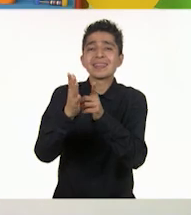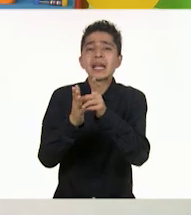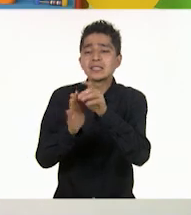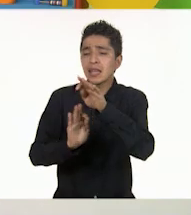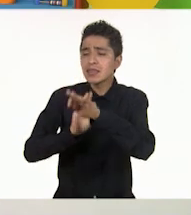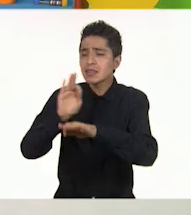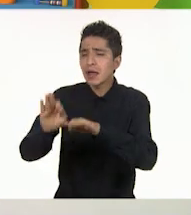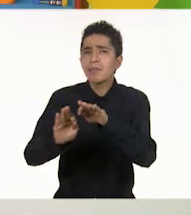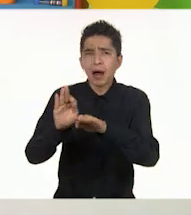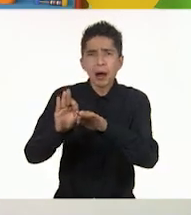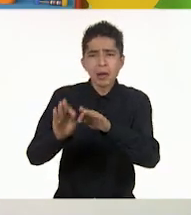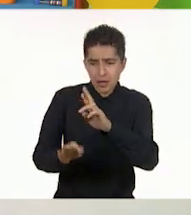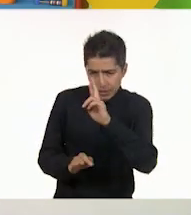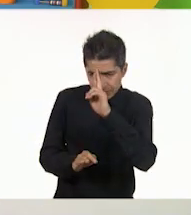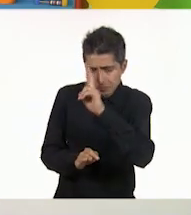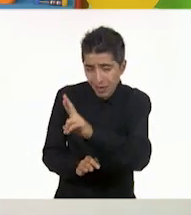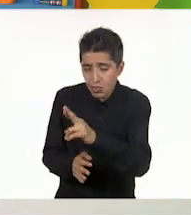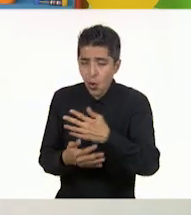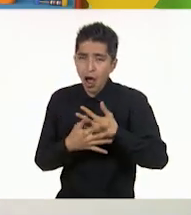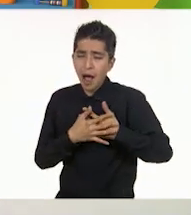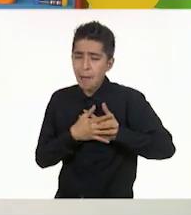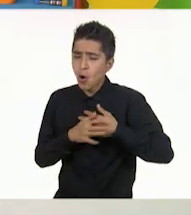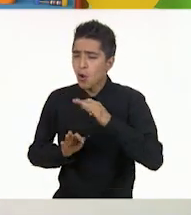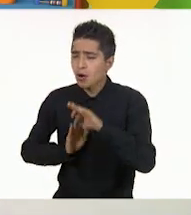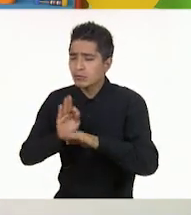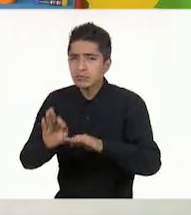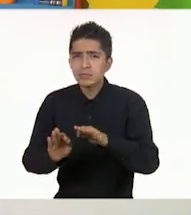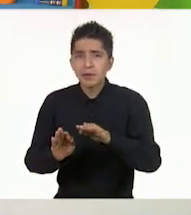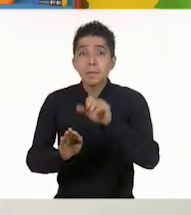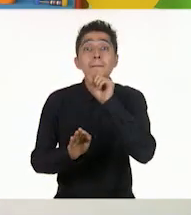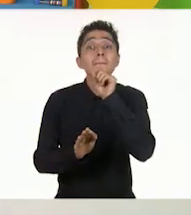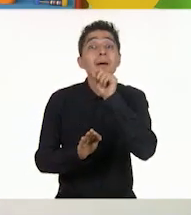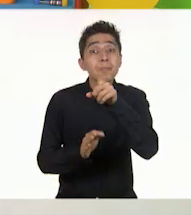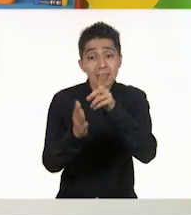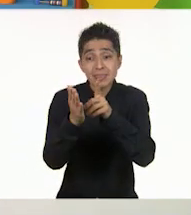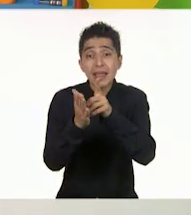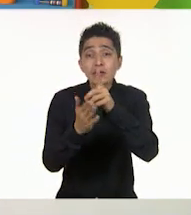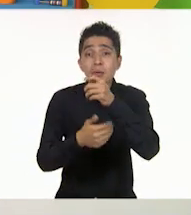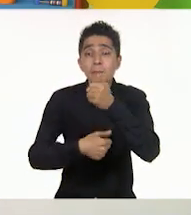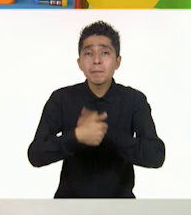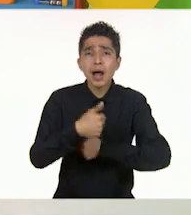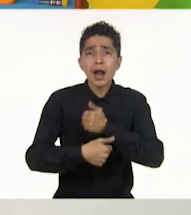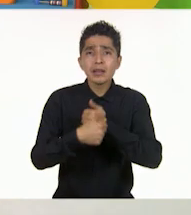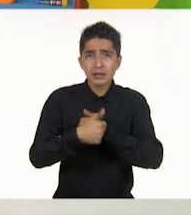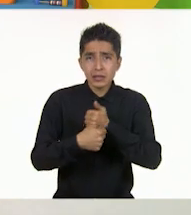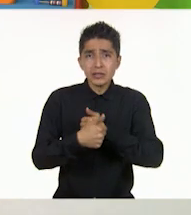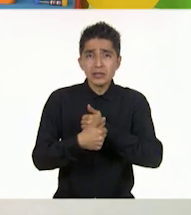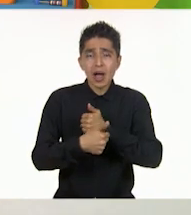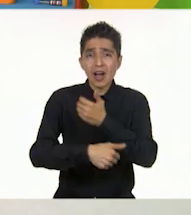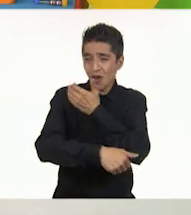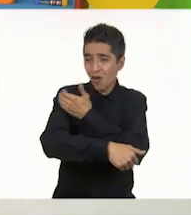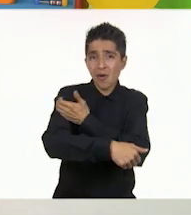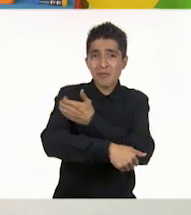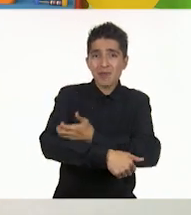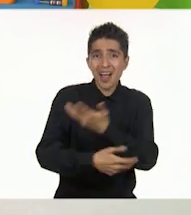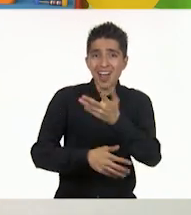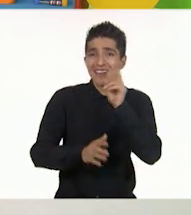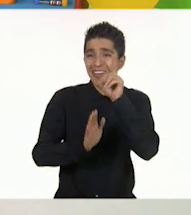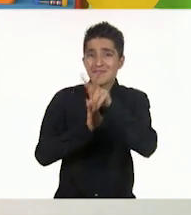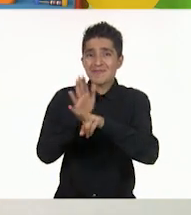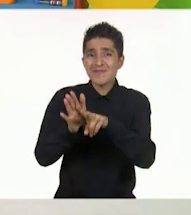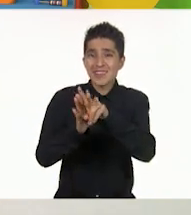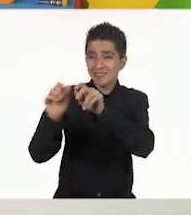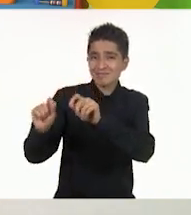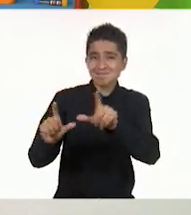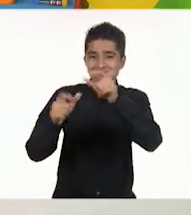tratados con respeto y amor. Ay, también el derecho a participar tal y como lo hicieron nuestros compañeros de los videos que